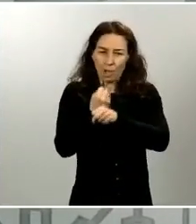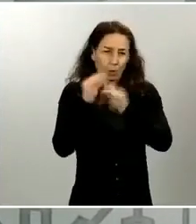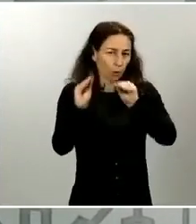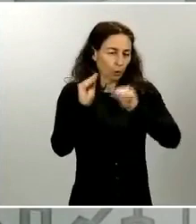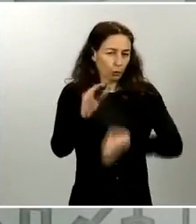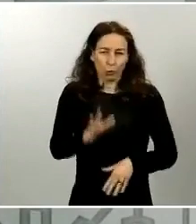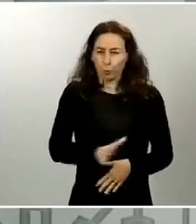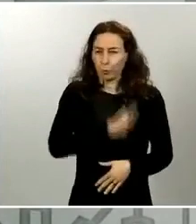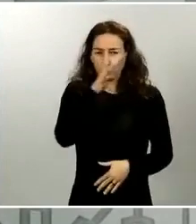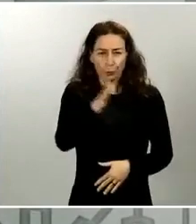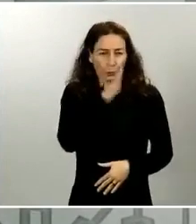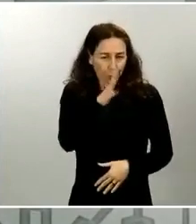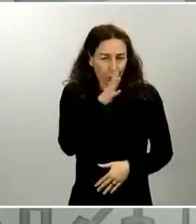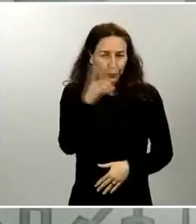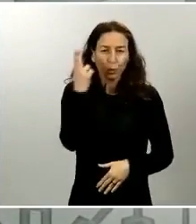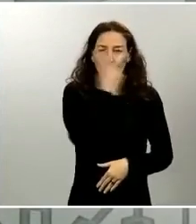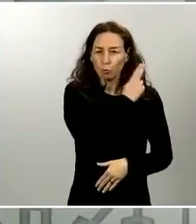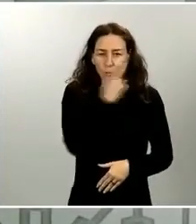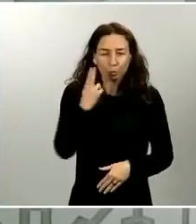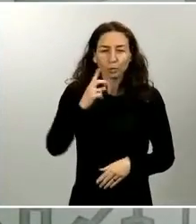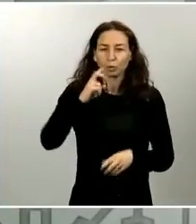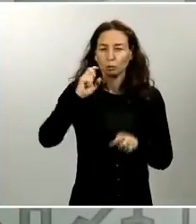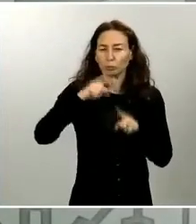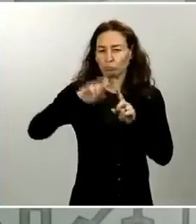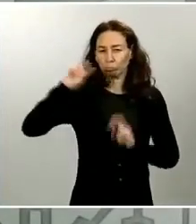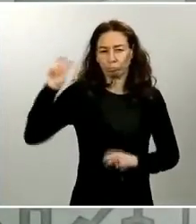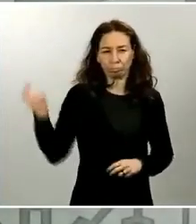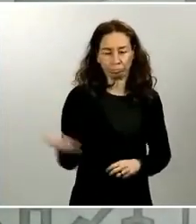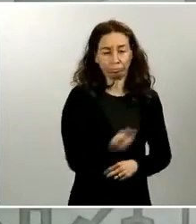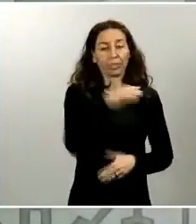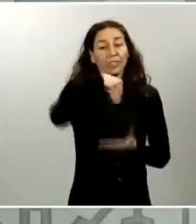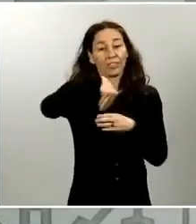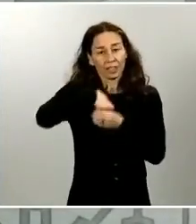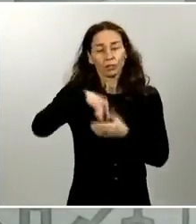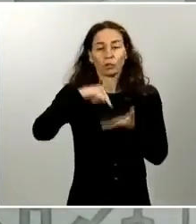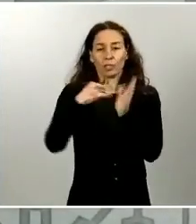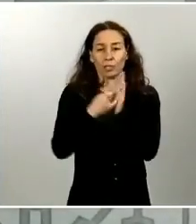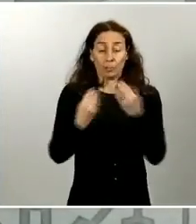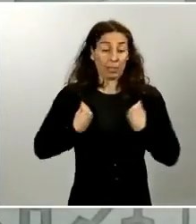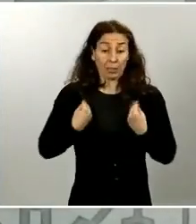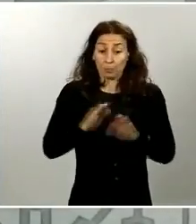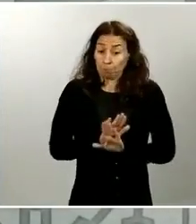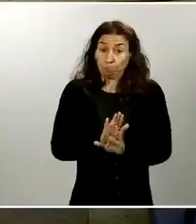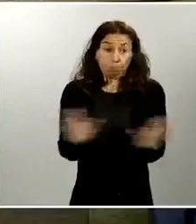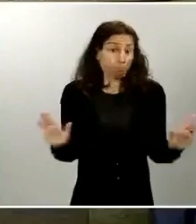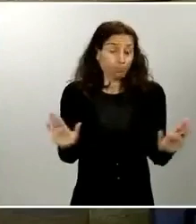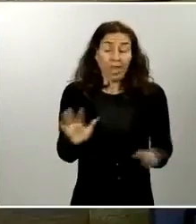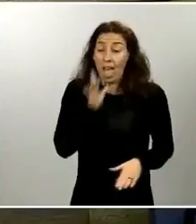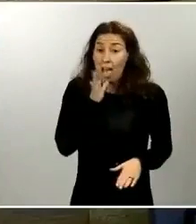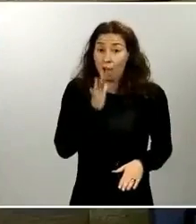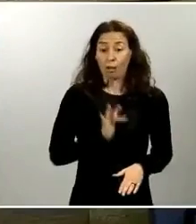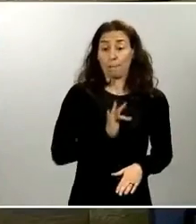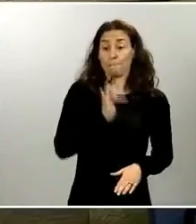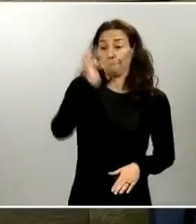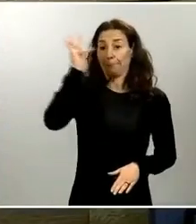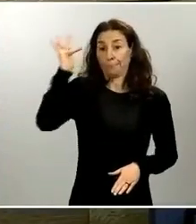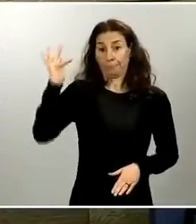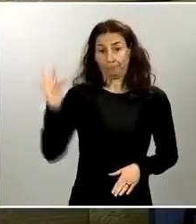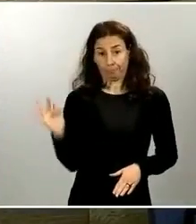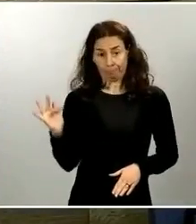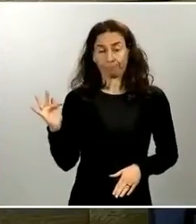compromiso tiene en todo el sistema sanitario. Por mi parte, nada más. Le paso ahora la palabra a